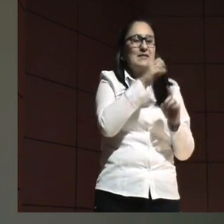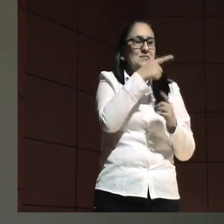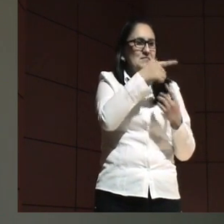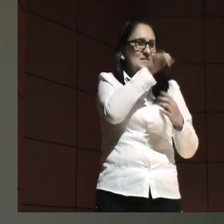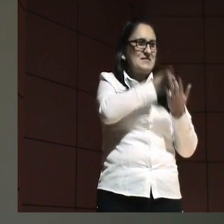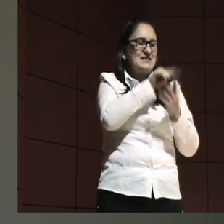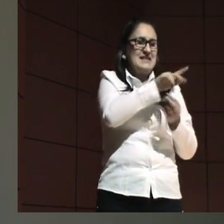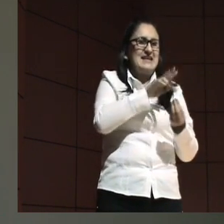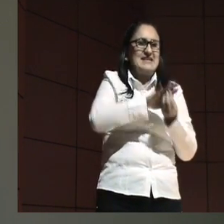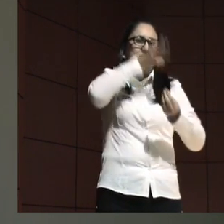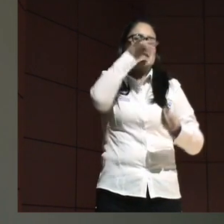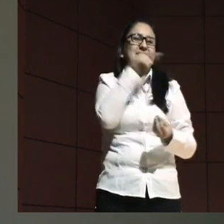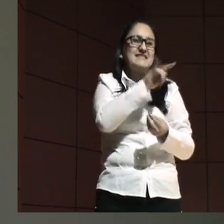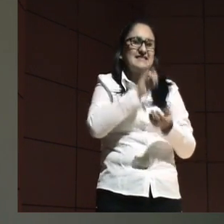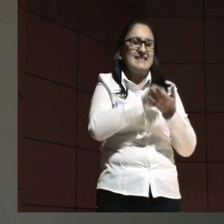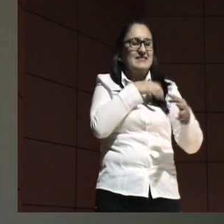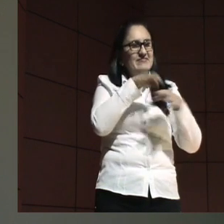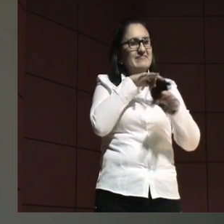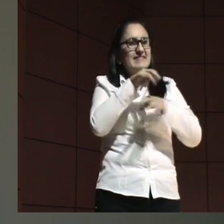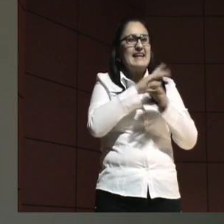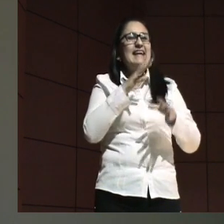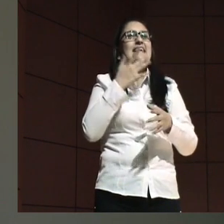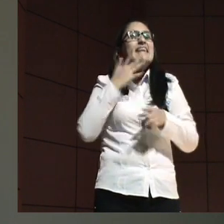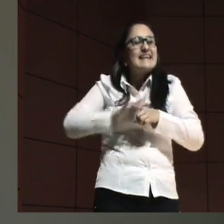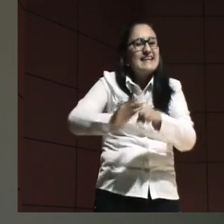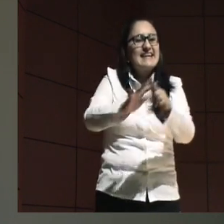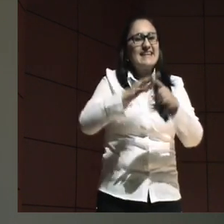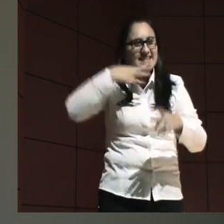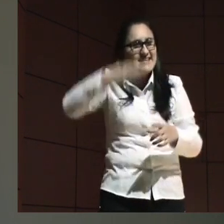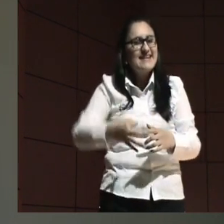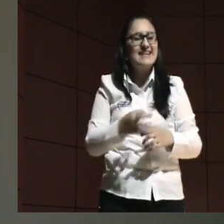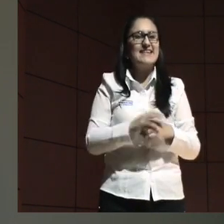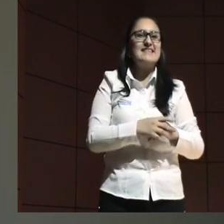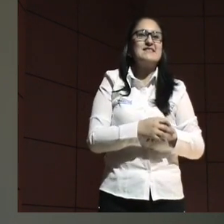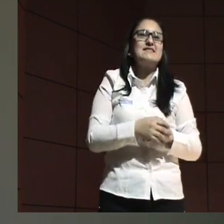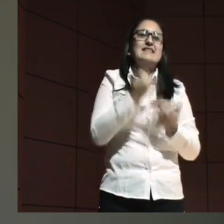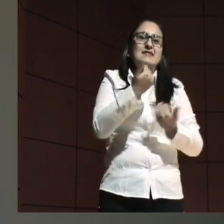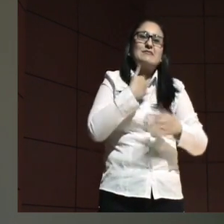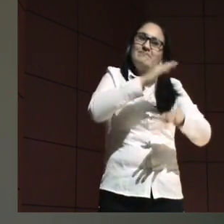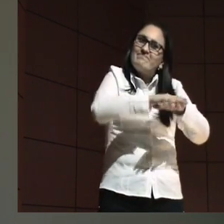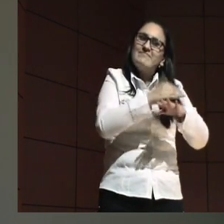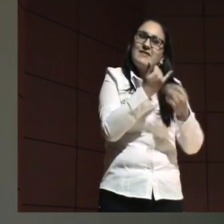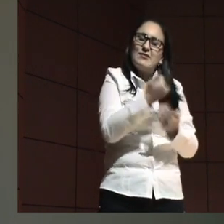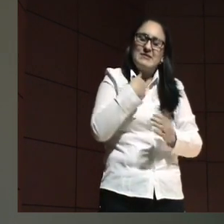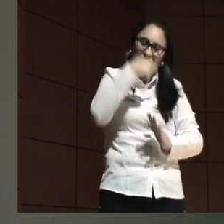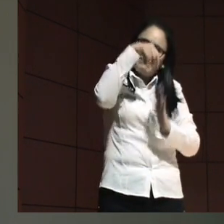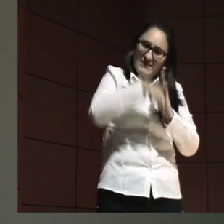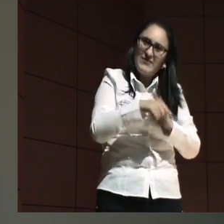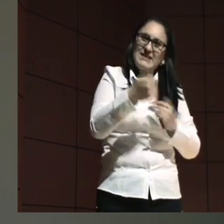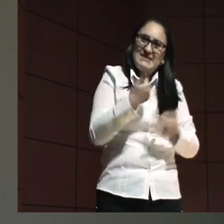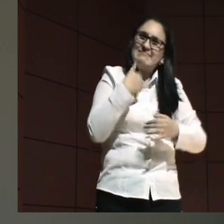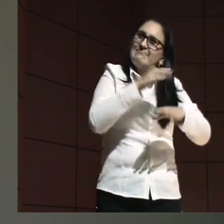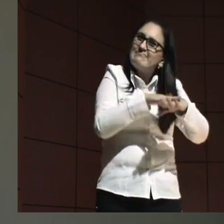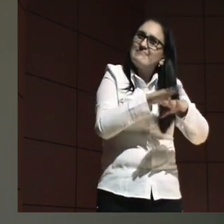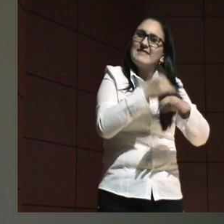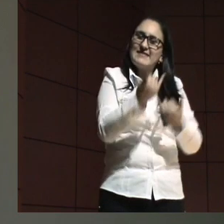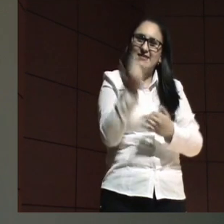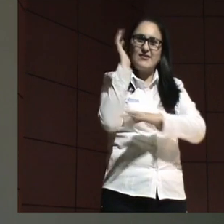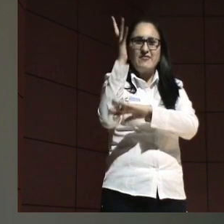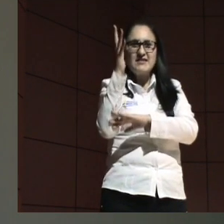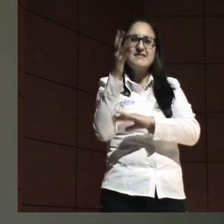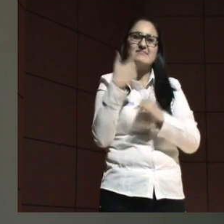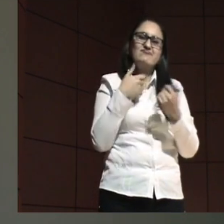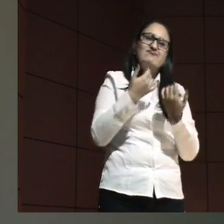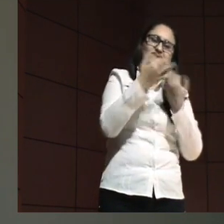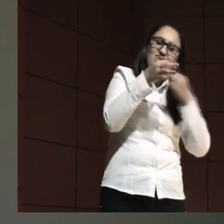poco esa abstracción y hacerla real. El llamado que nosotros en el fondo con esta conferencia, con